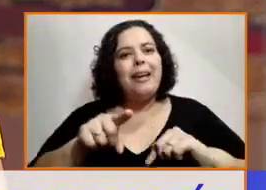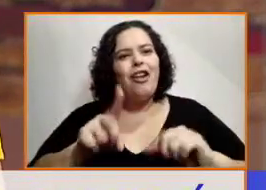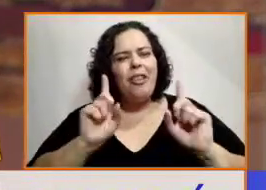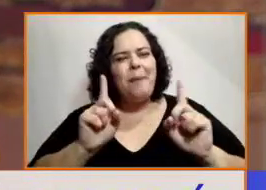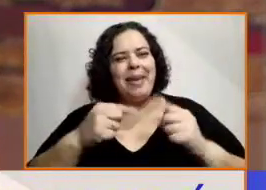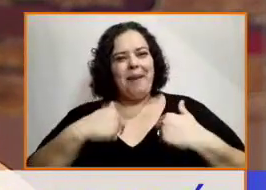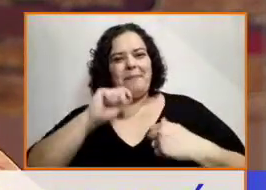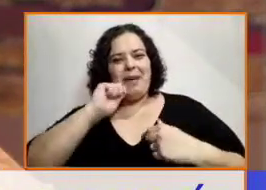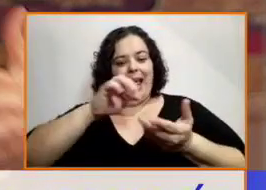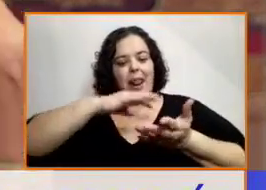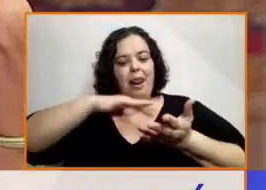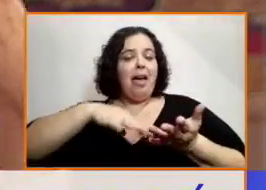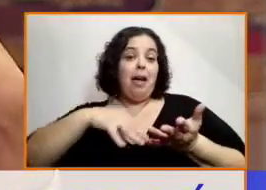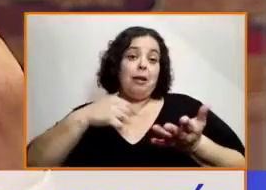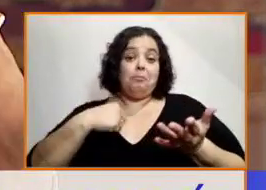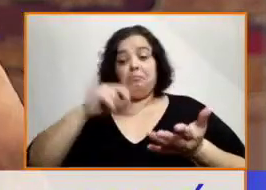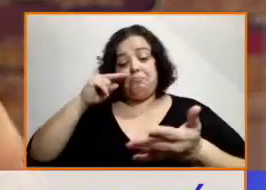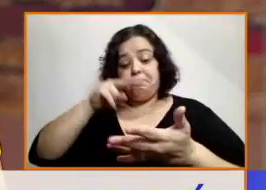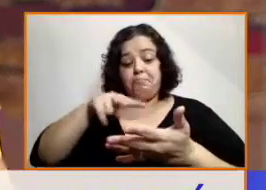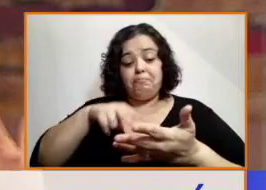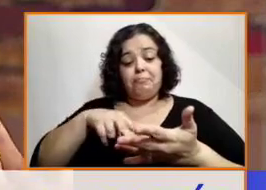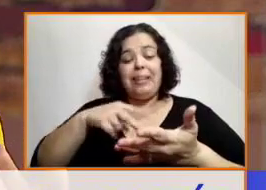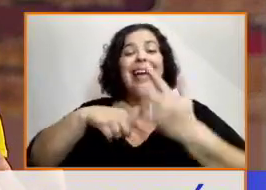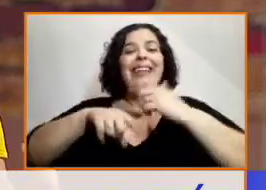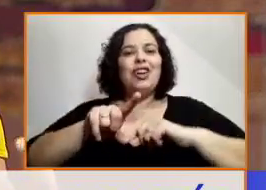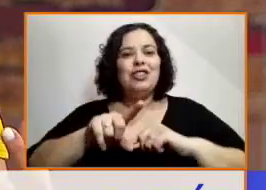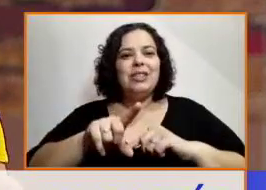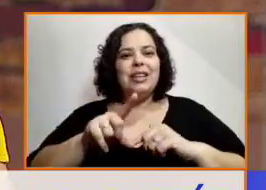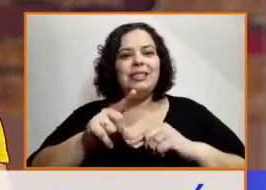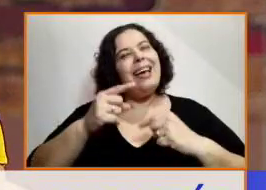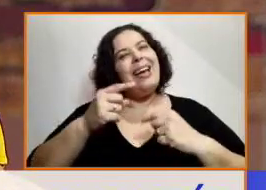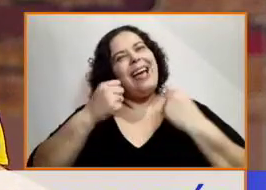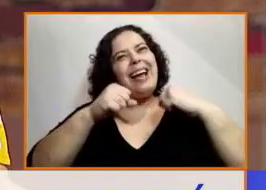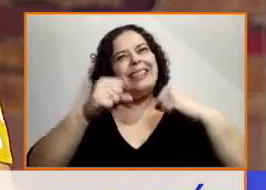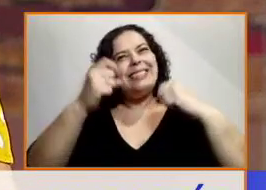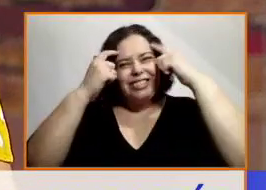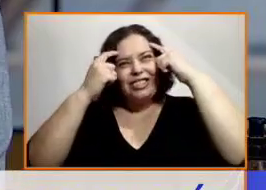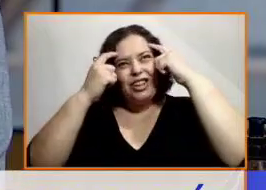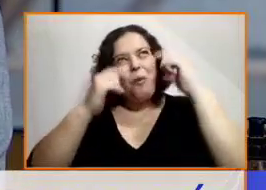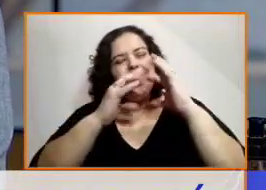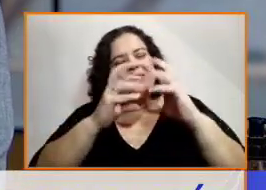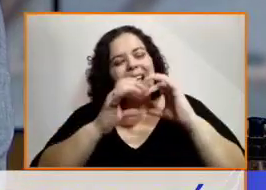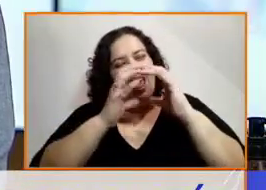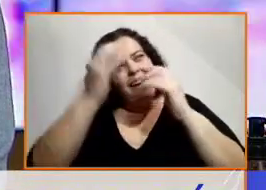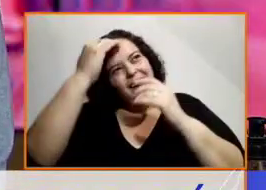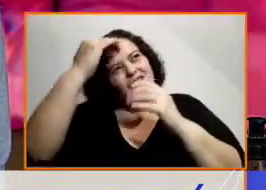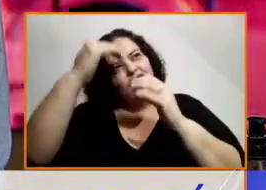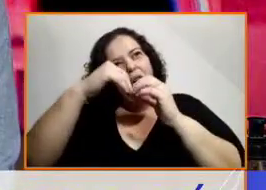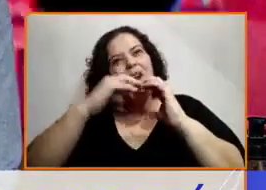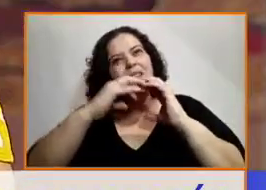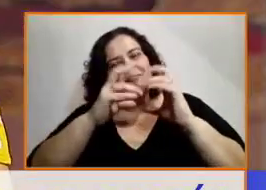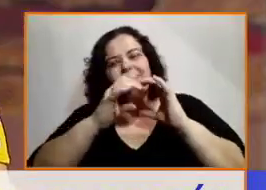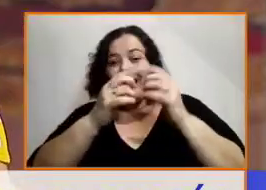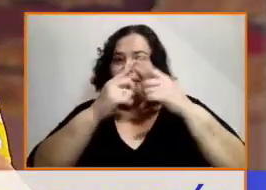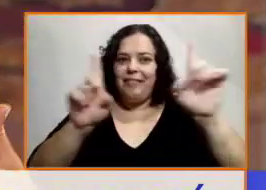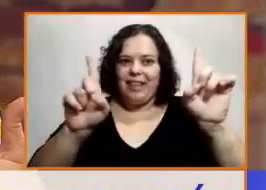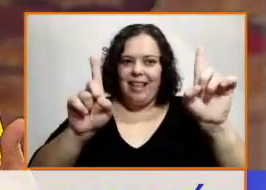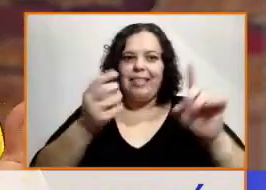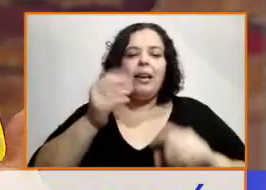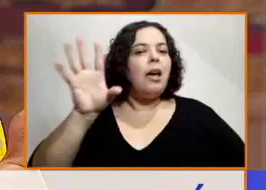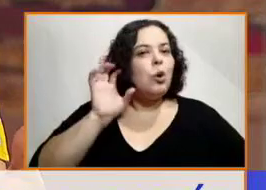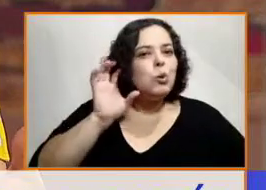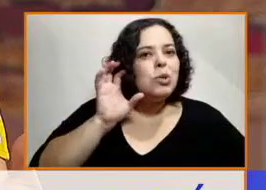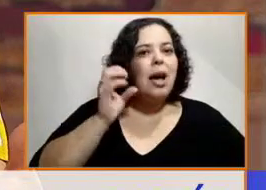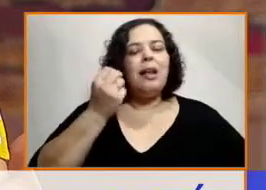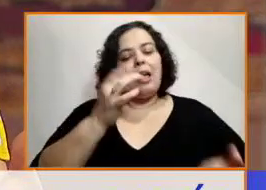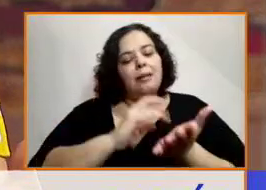es diferente y lo que sucede en nuestro cerebro es distinto también. Es decir, braille recupera para el otras cosas. El no perder el hábito